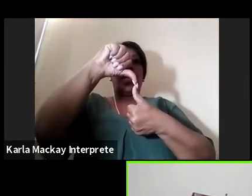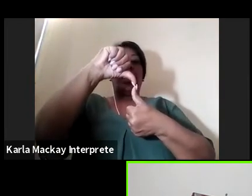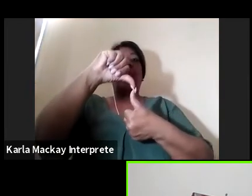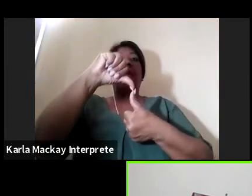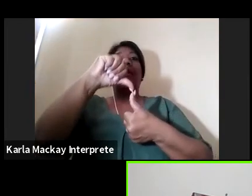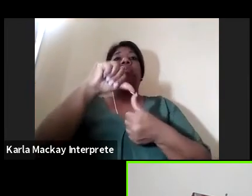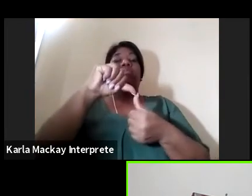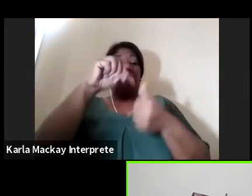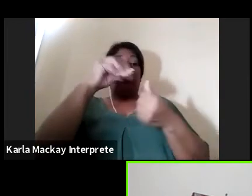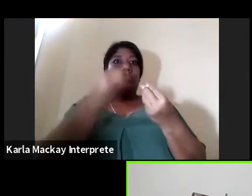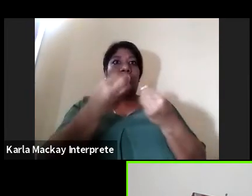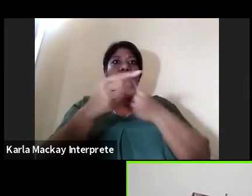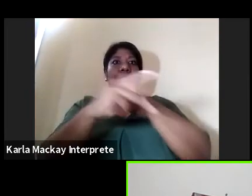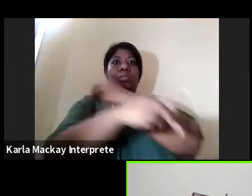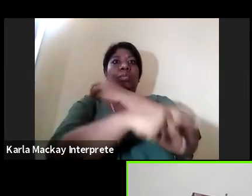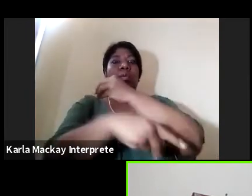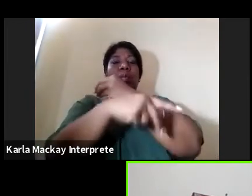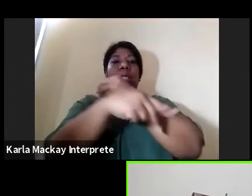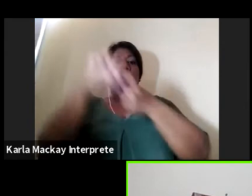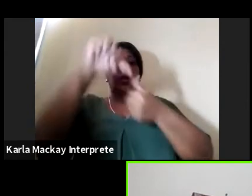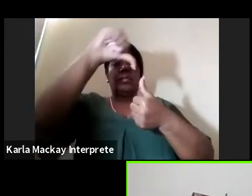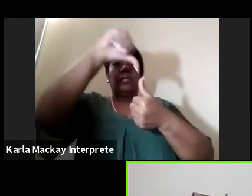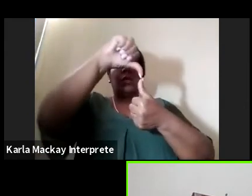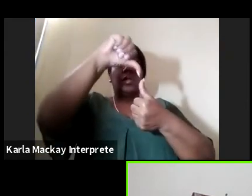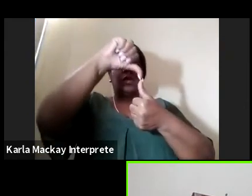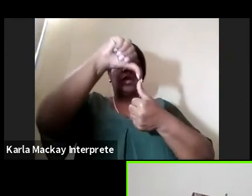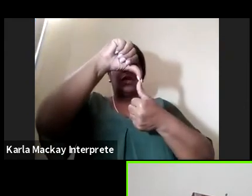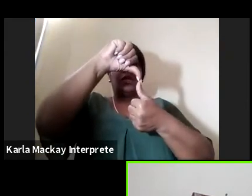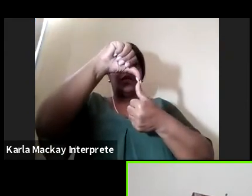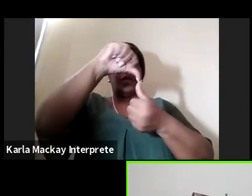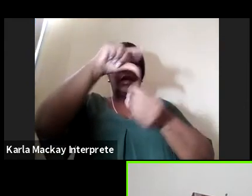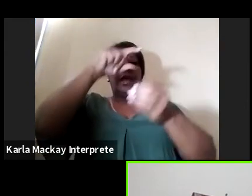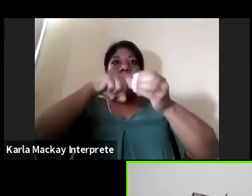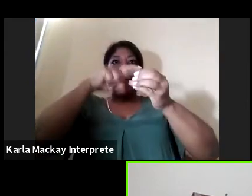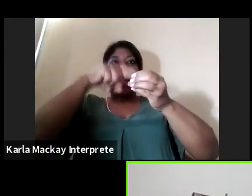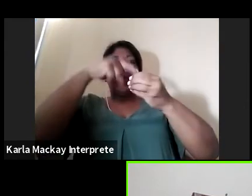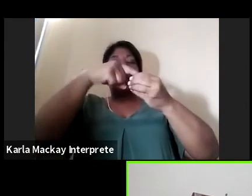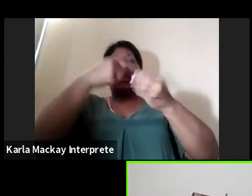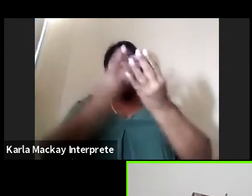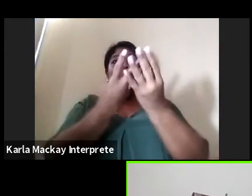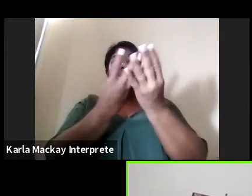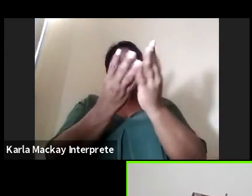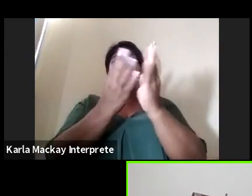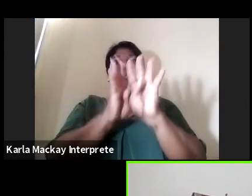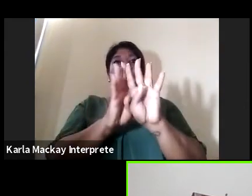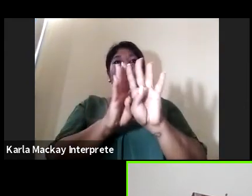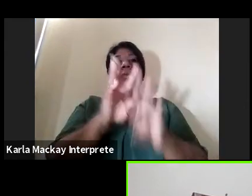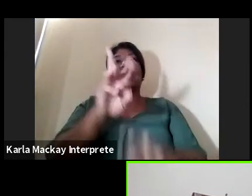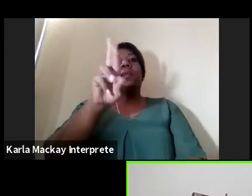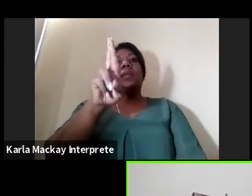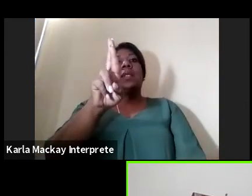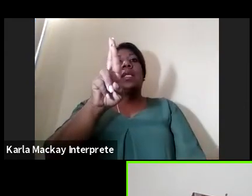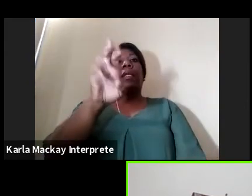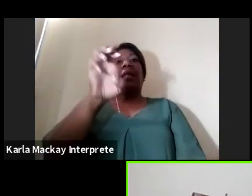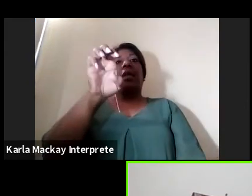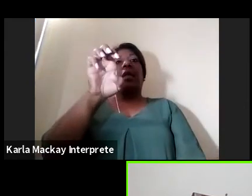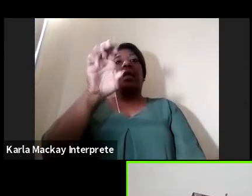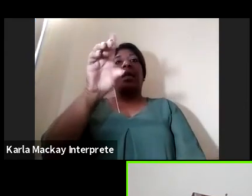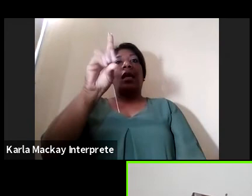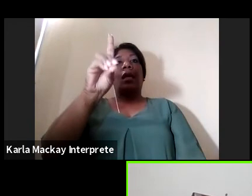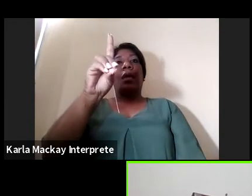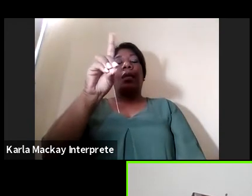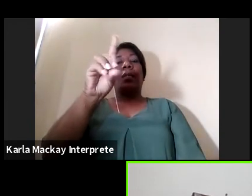de centroamérica y panamá que formamos parte de la red a través de las de las ori de las